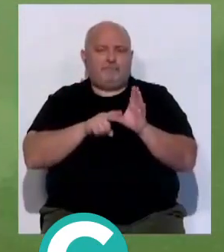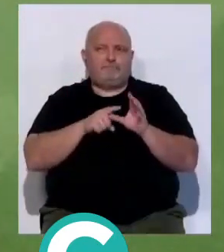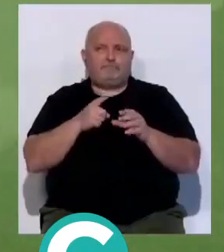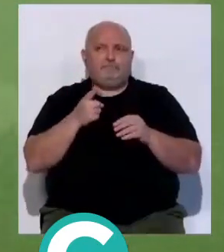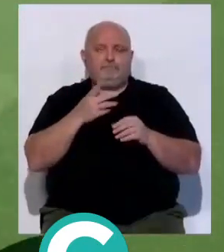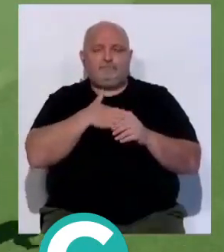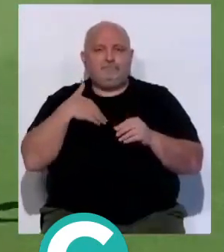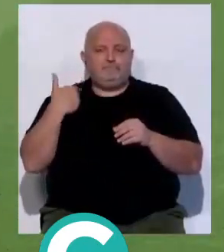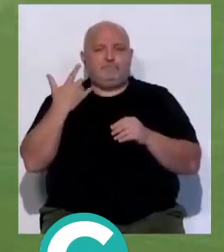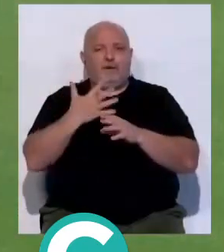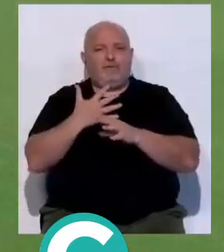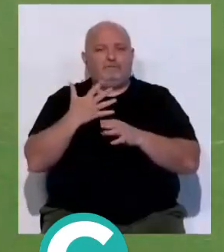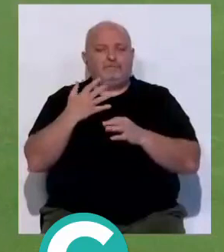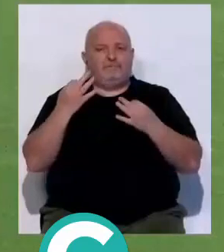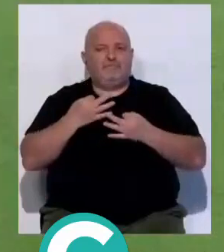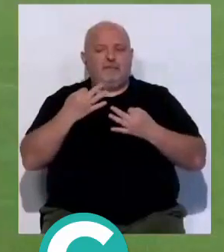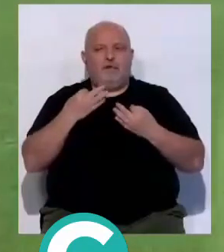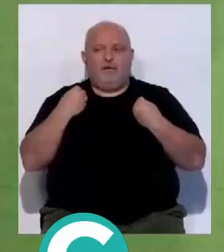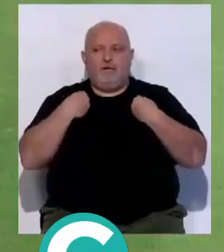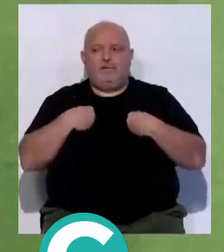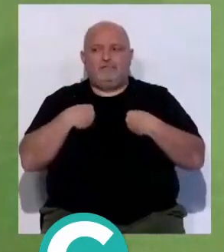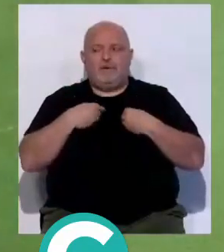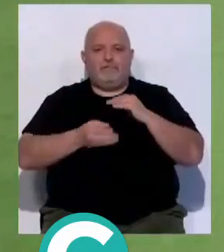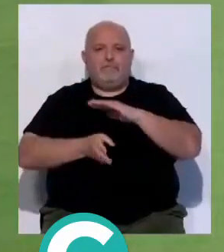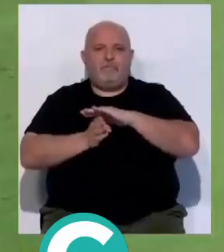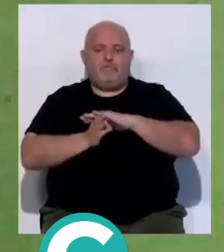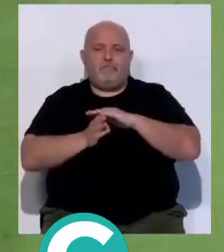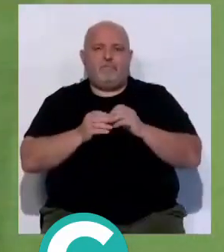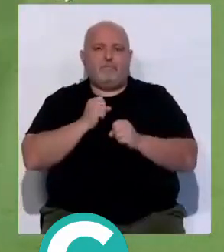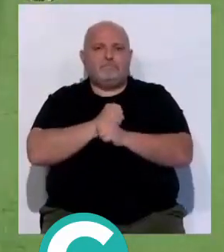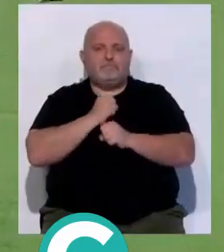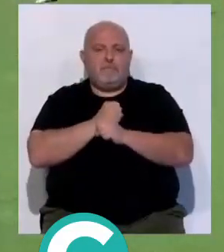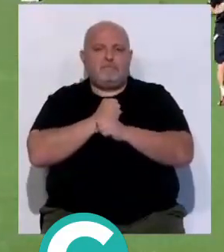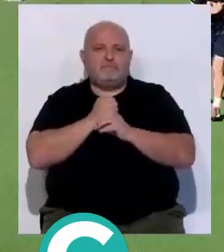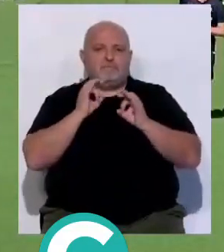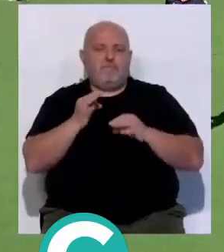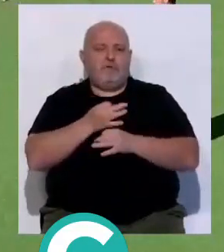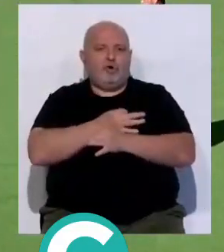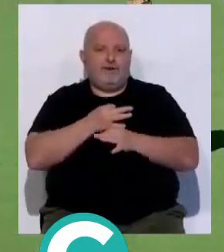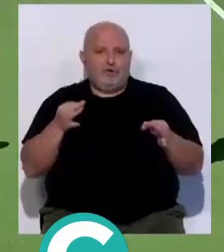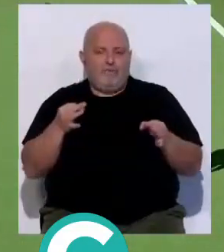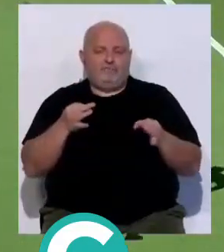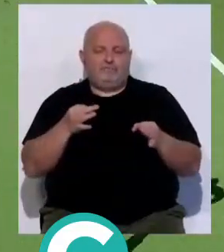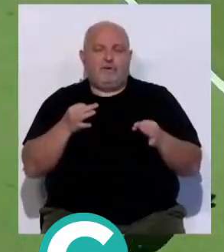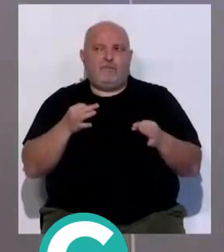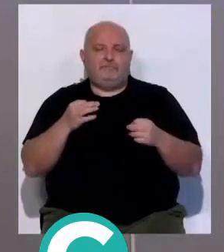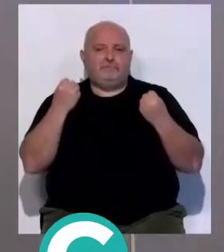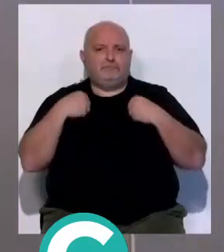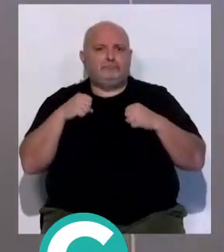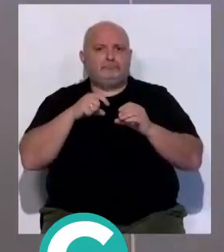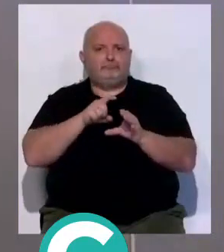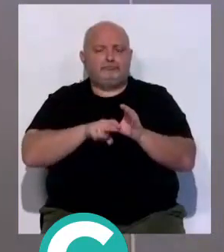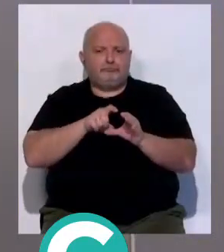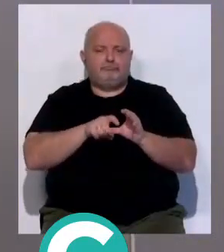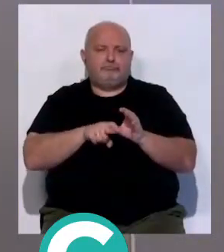reclamaciones que tiene que hacer un futbolista es de seguir haciendo un trabajo correcto, y en los entrenamientos